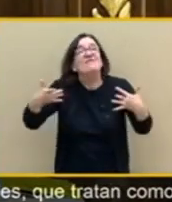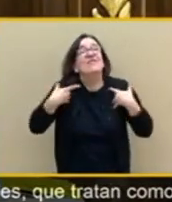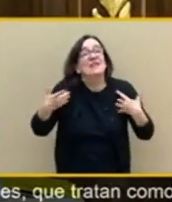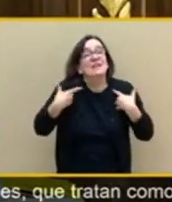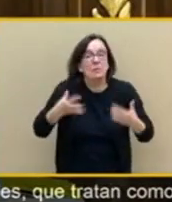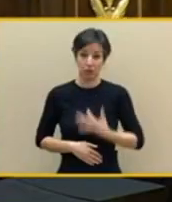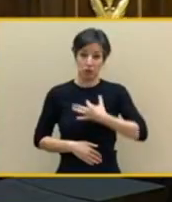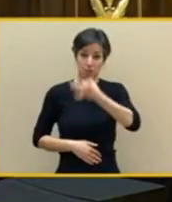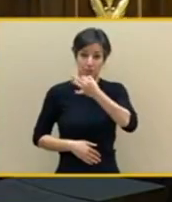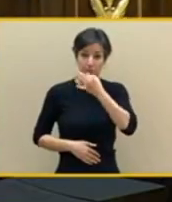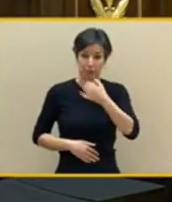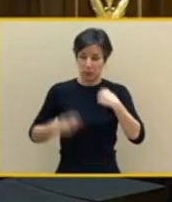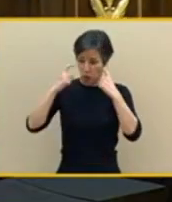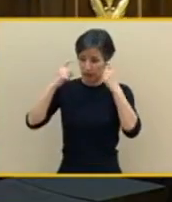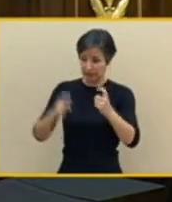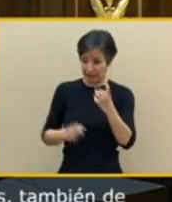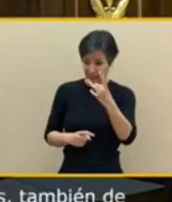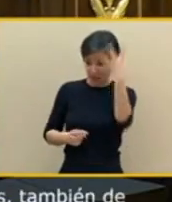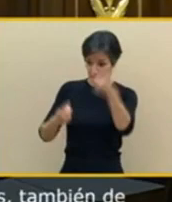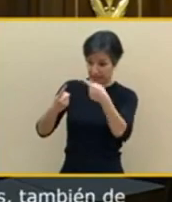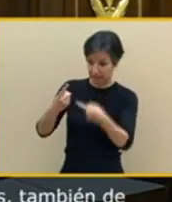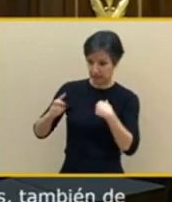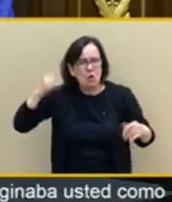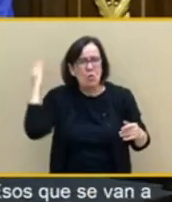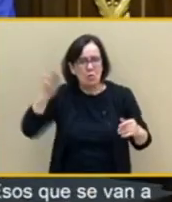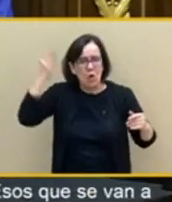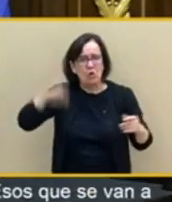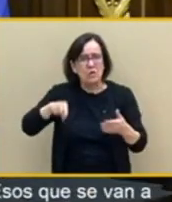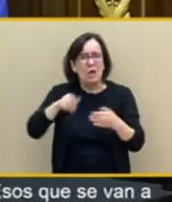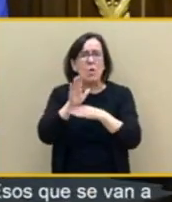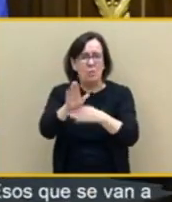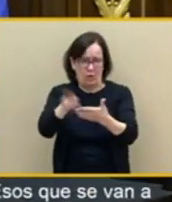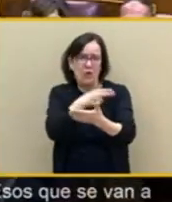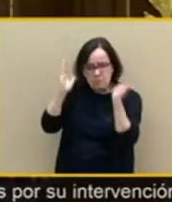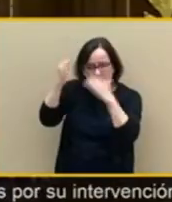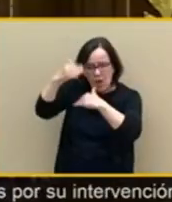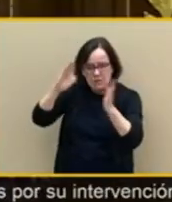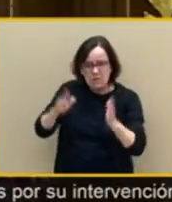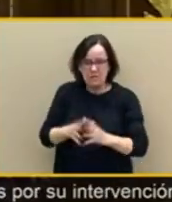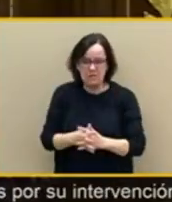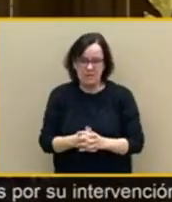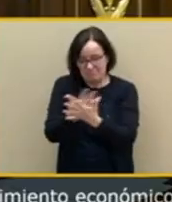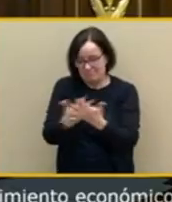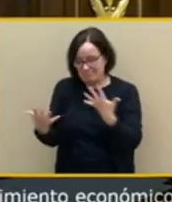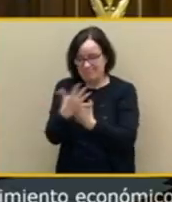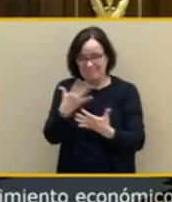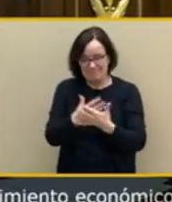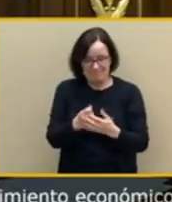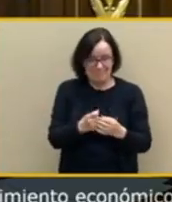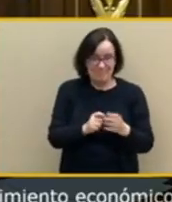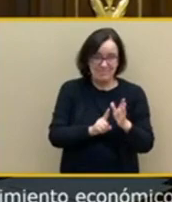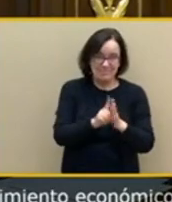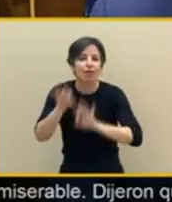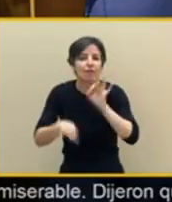gobierno y al presidente del gobierno y la intervención del candidato que es Ramón